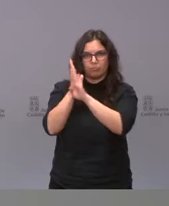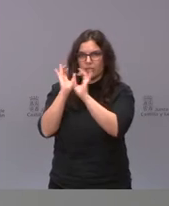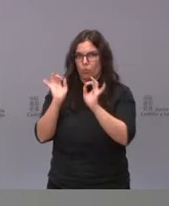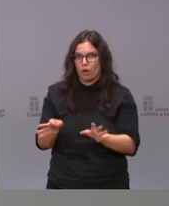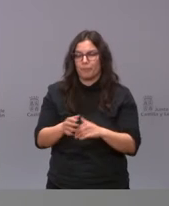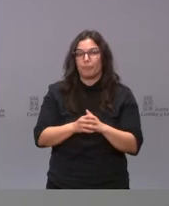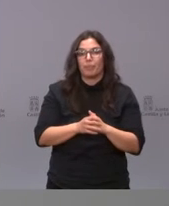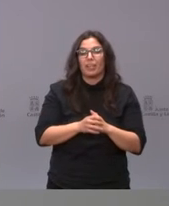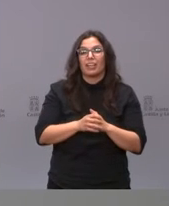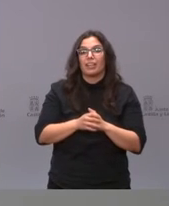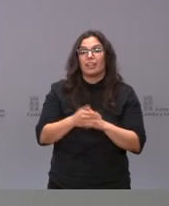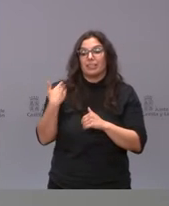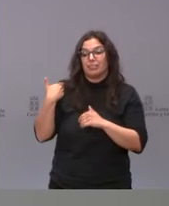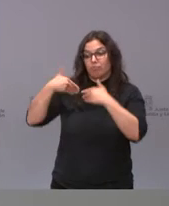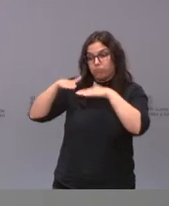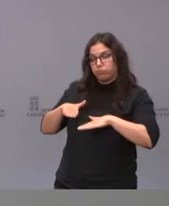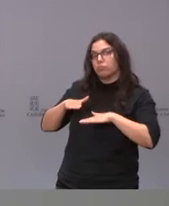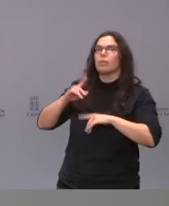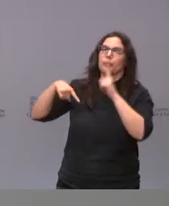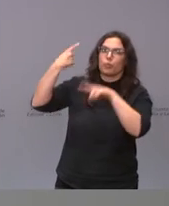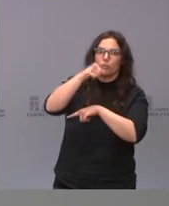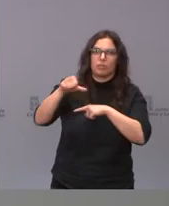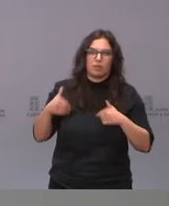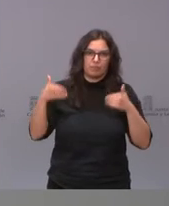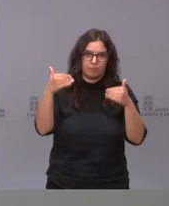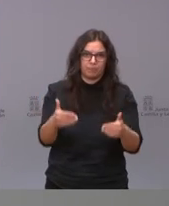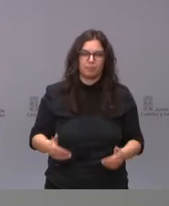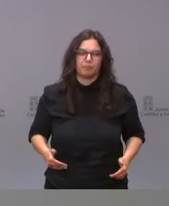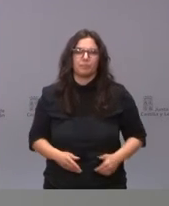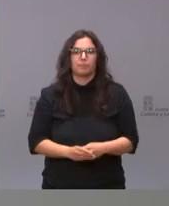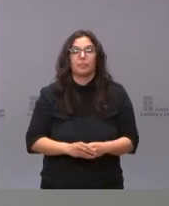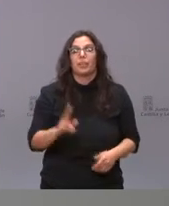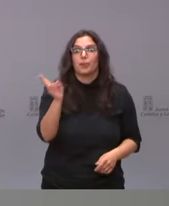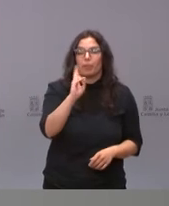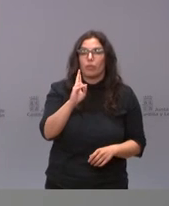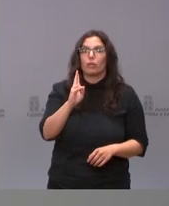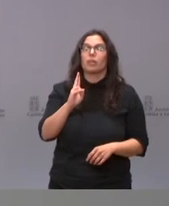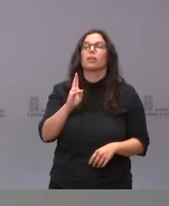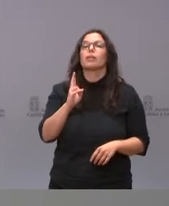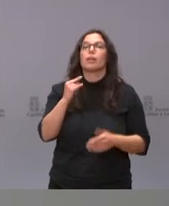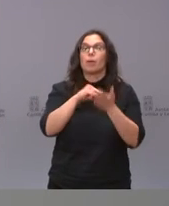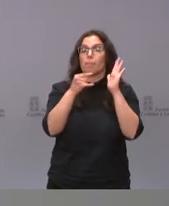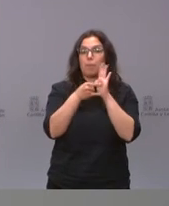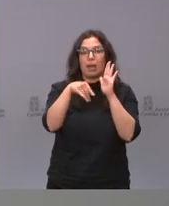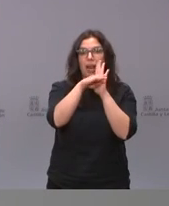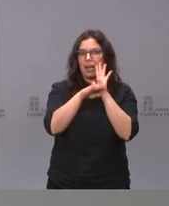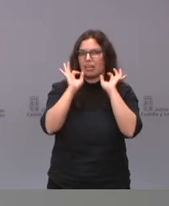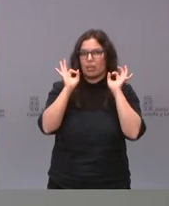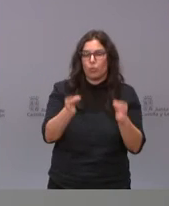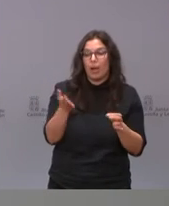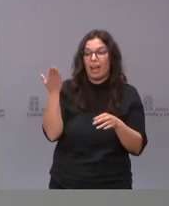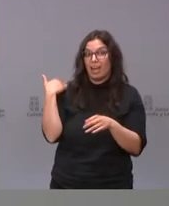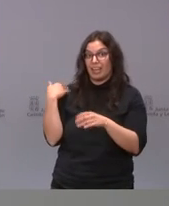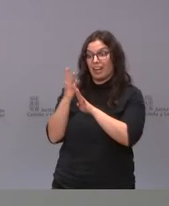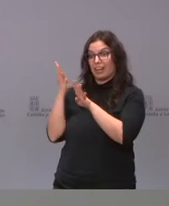se ha desprogramado se va a vacunar la semana que viene vallauría retoma la vacunación con la planificación prevista y los programados de ayer